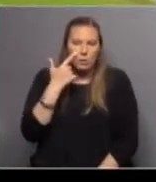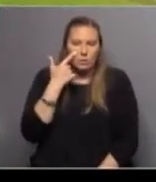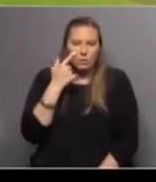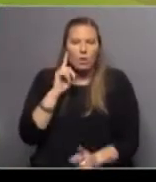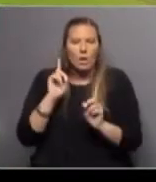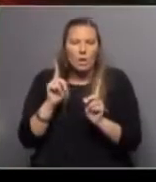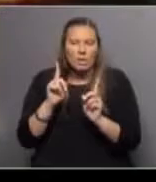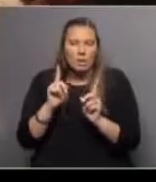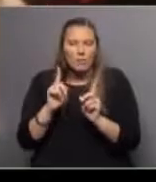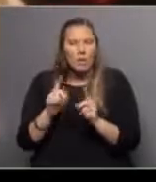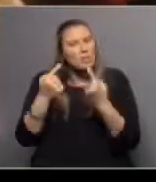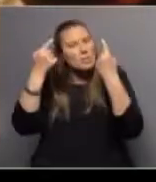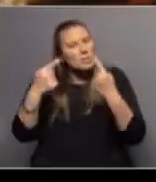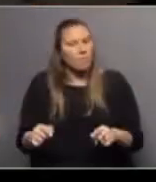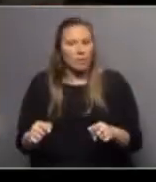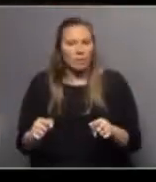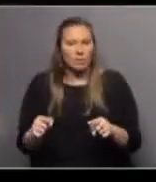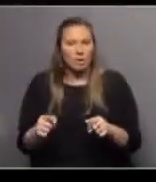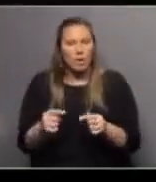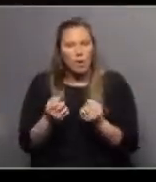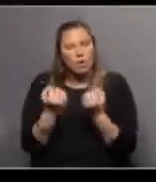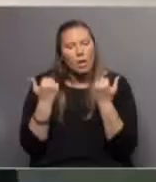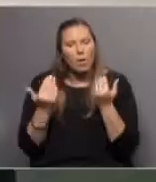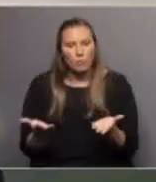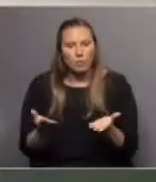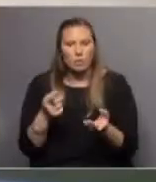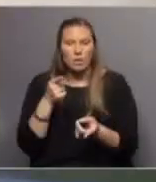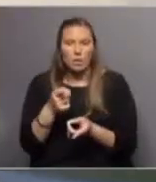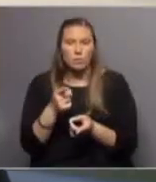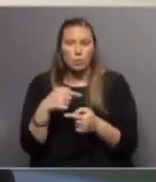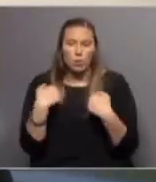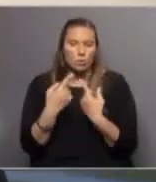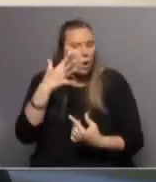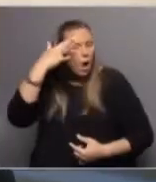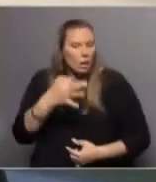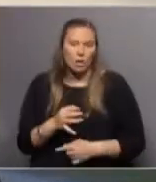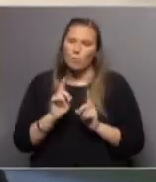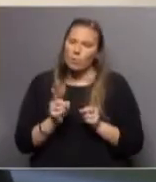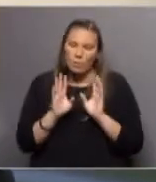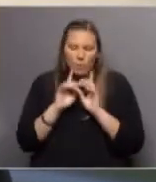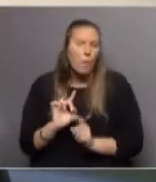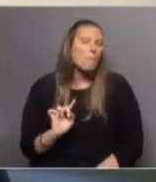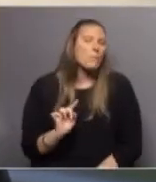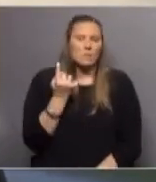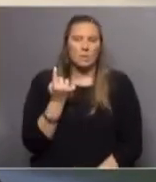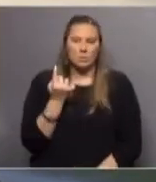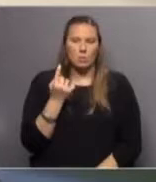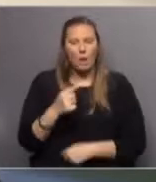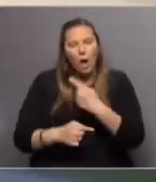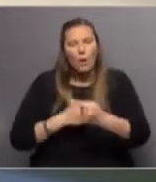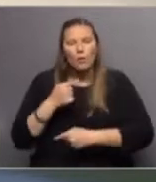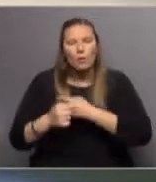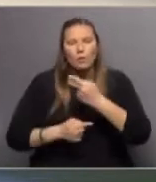que tiene que marcar un diferencial en lo que ofrece y en eso es en lo que estamos convencidos que nos tenemos que destacar para seguir